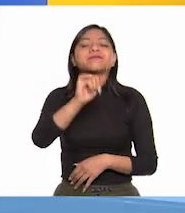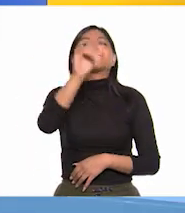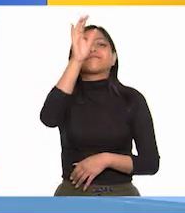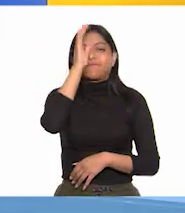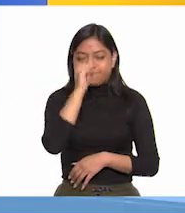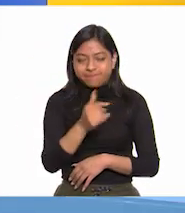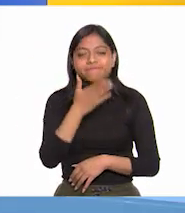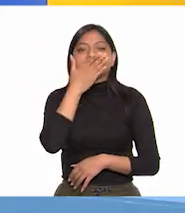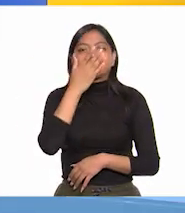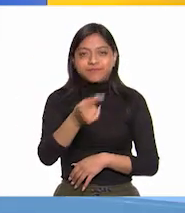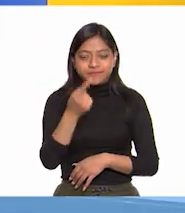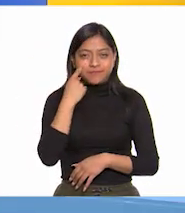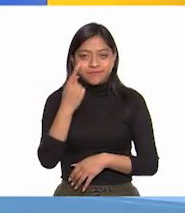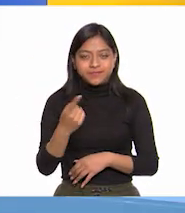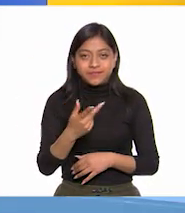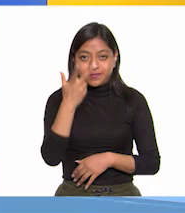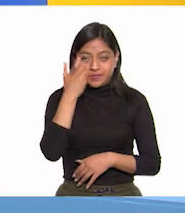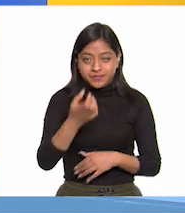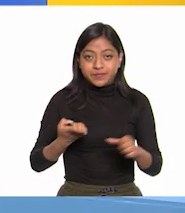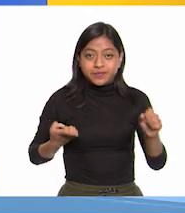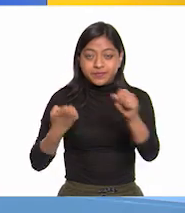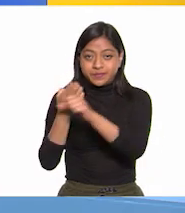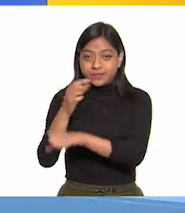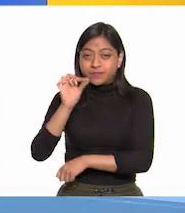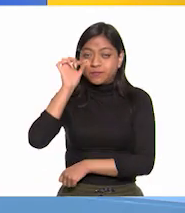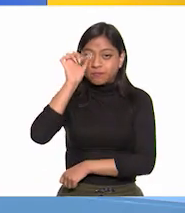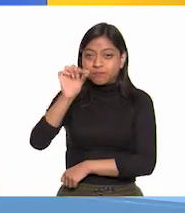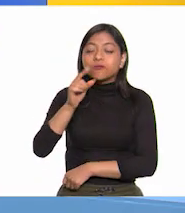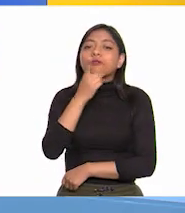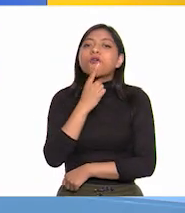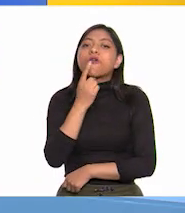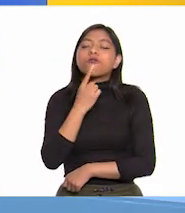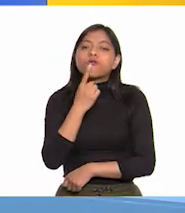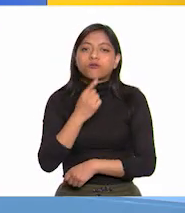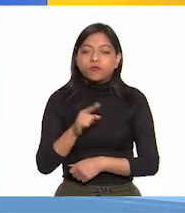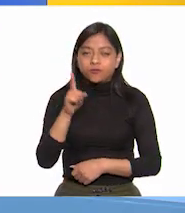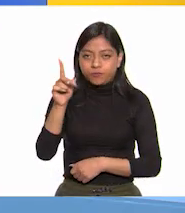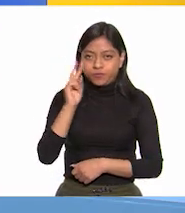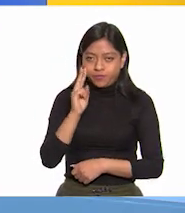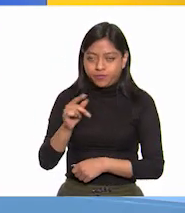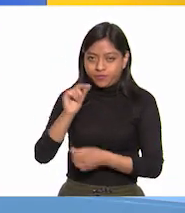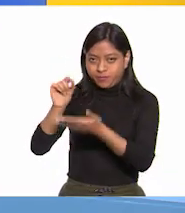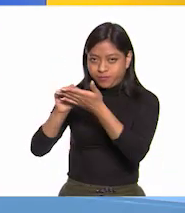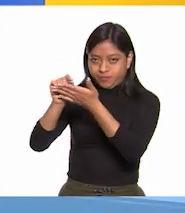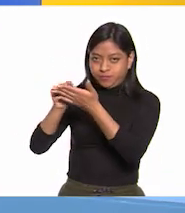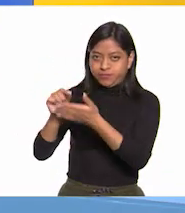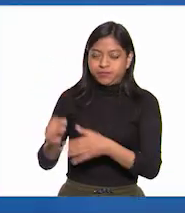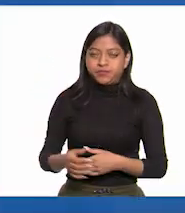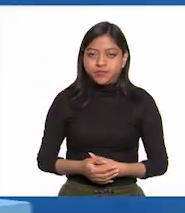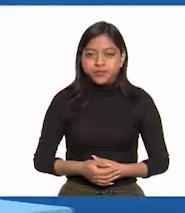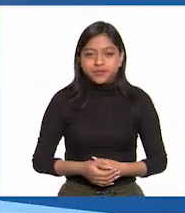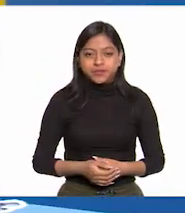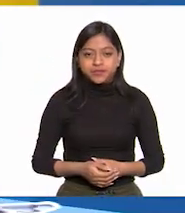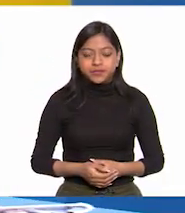Así que vamos a ponerle a estos estados un punto rojo. ¿Qué tienes ahí? Perfecto.